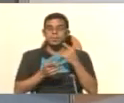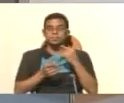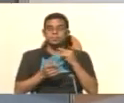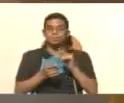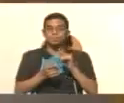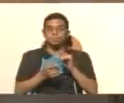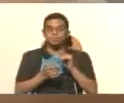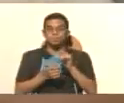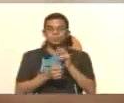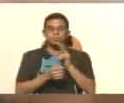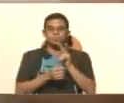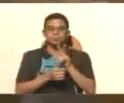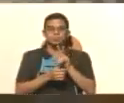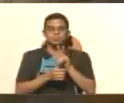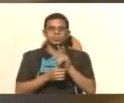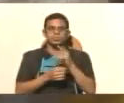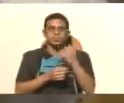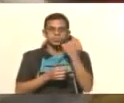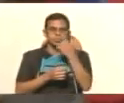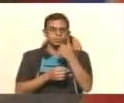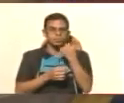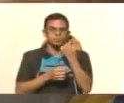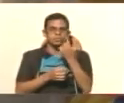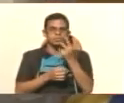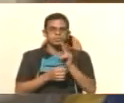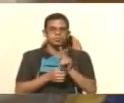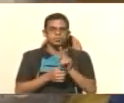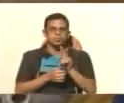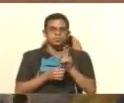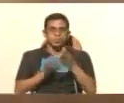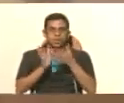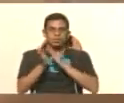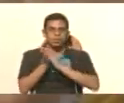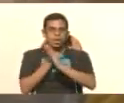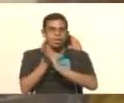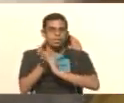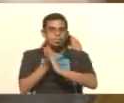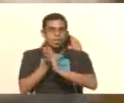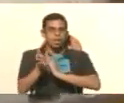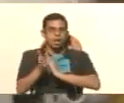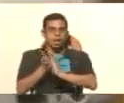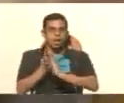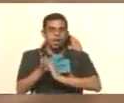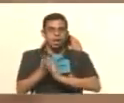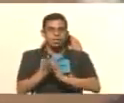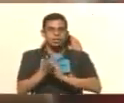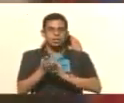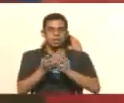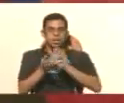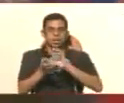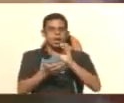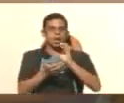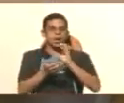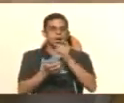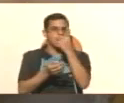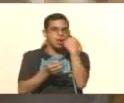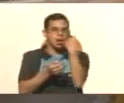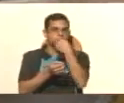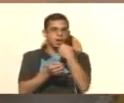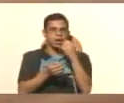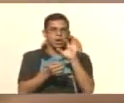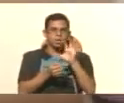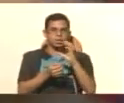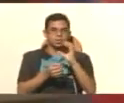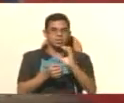la cara B, que es la interna donde aparece la pantalla. Tiene la cara C, que es la que procedimos